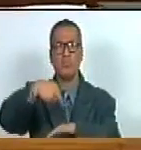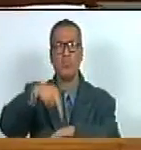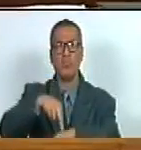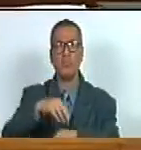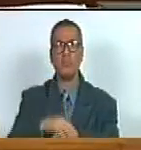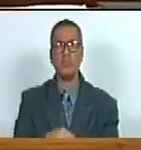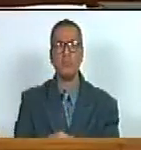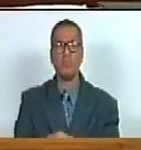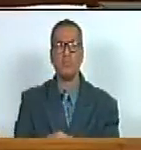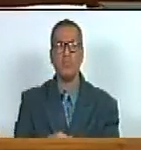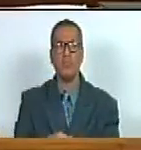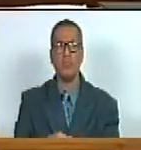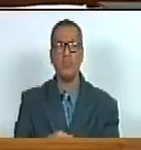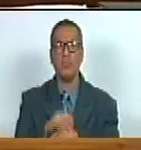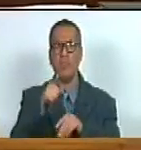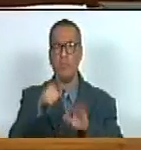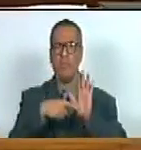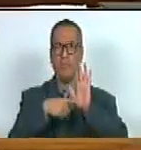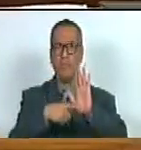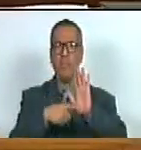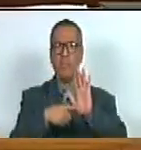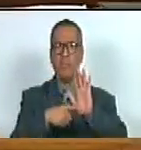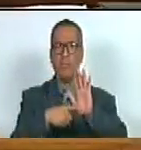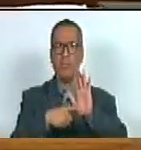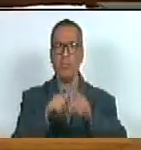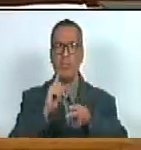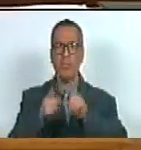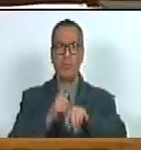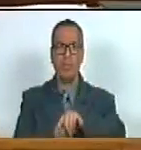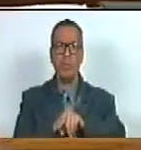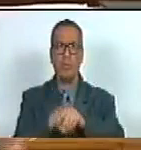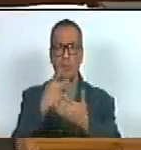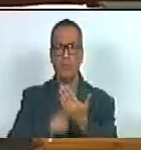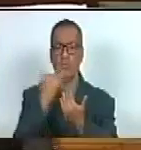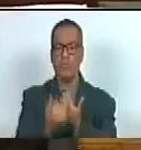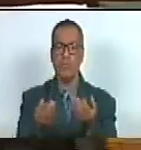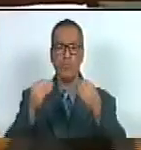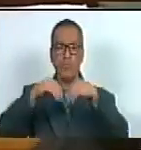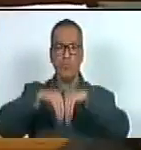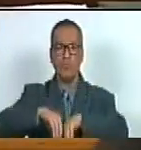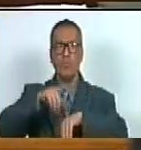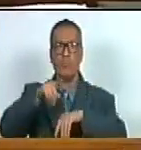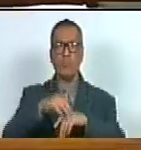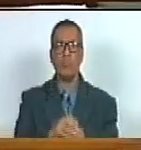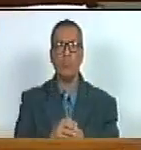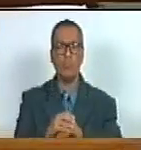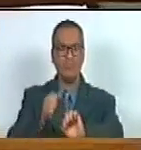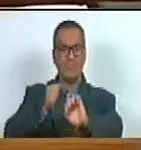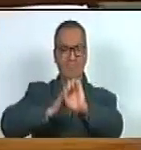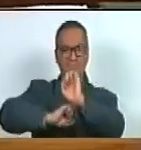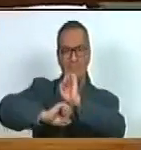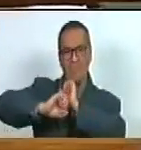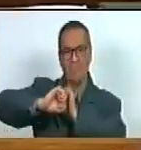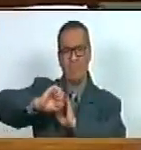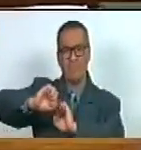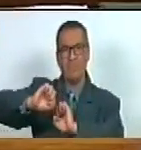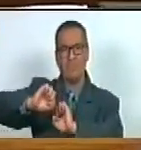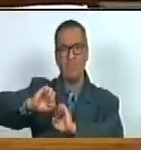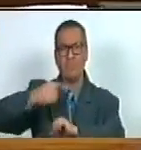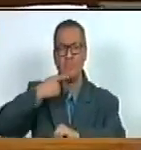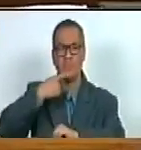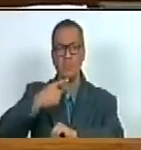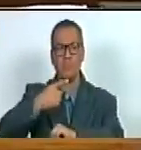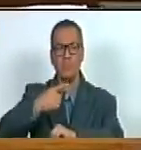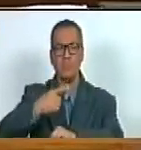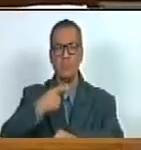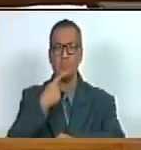y se va a presentar en breves minutos un proyecto de acuerdo en repudio a las declaraciones